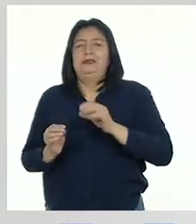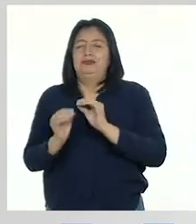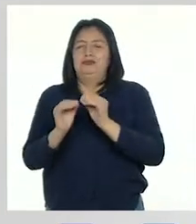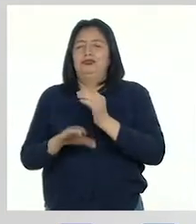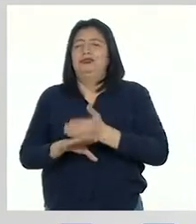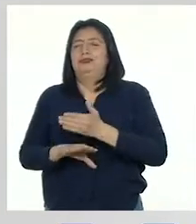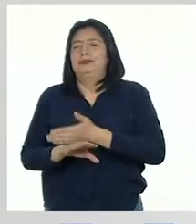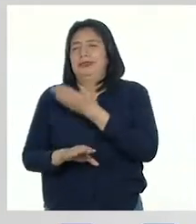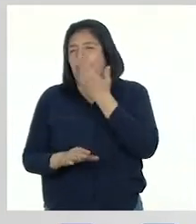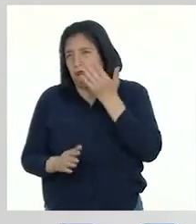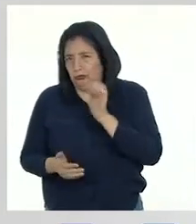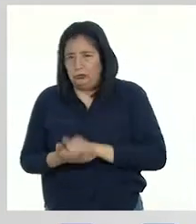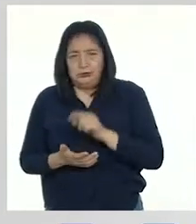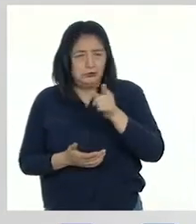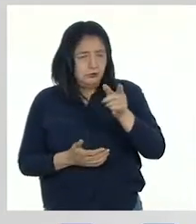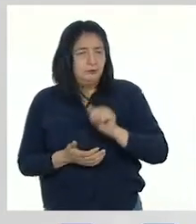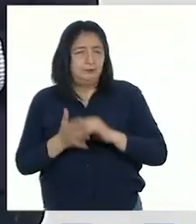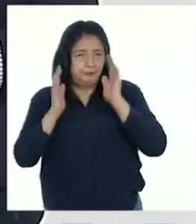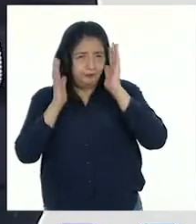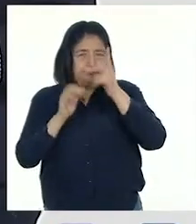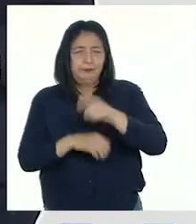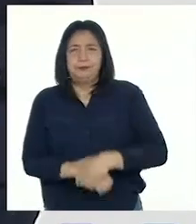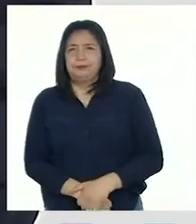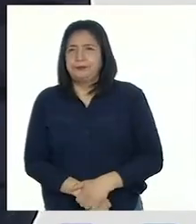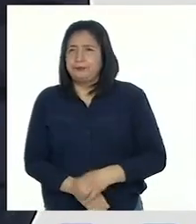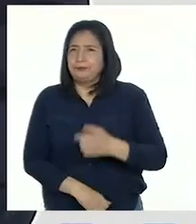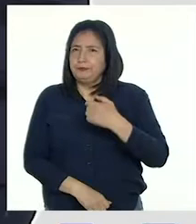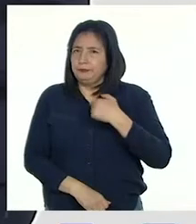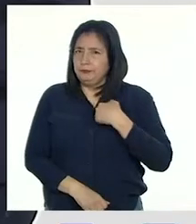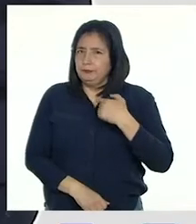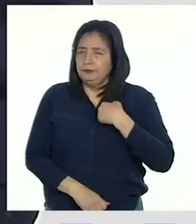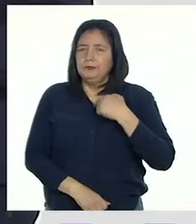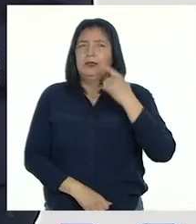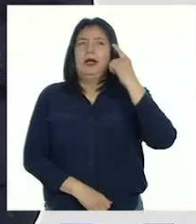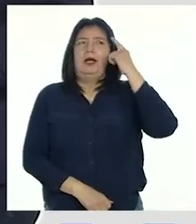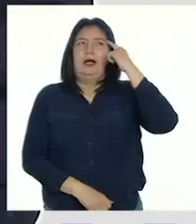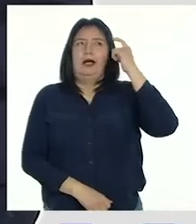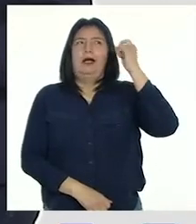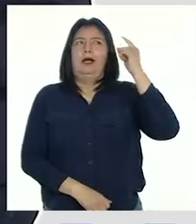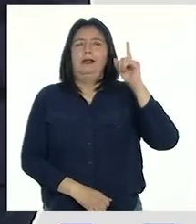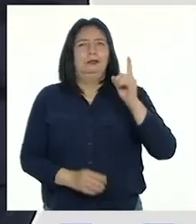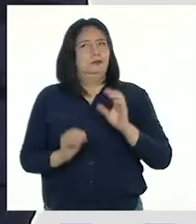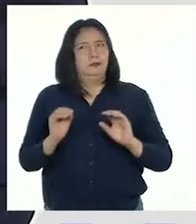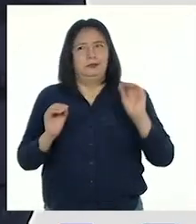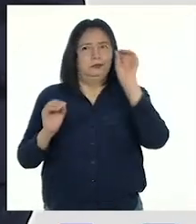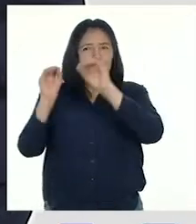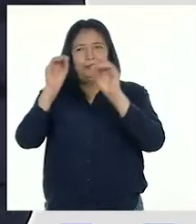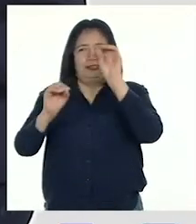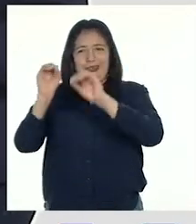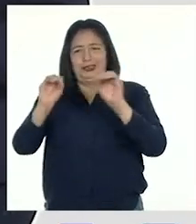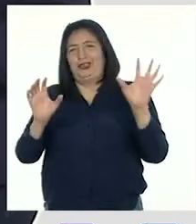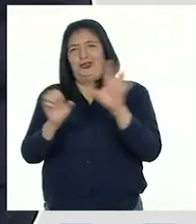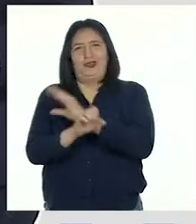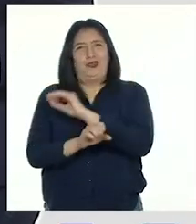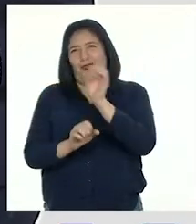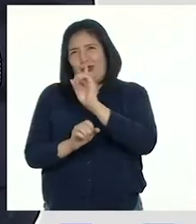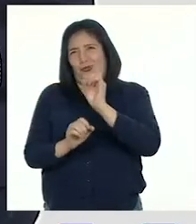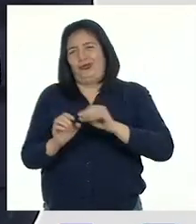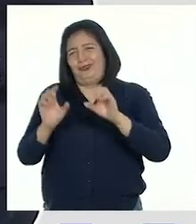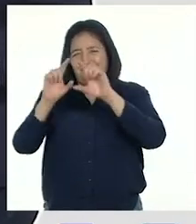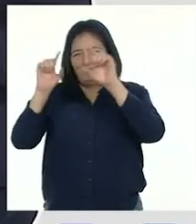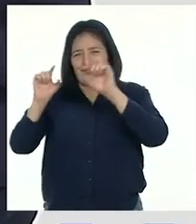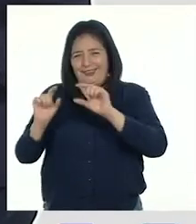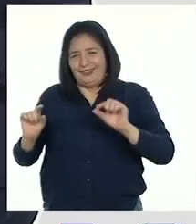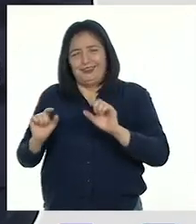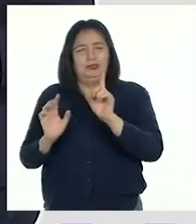Y así lo hizo Alejandra. Escuchemos. Me di cuenta de que no podía incluir toda la información en mi organizador,